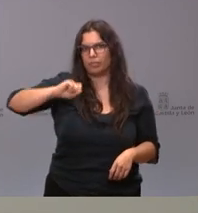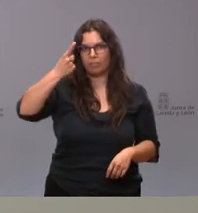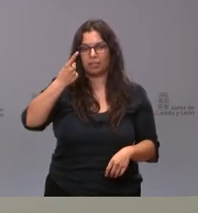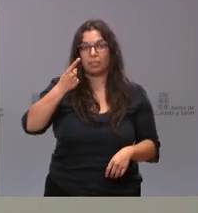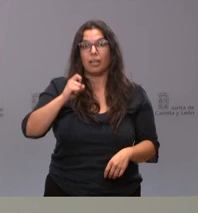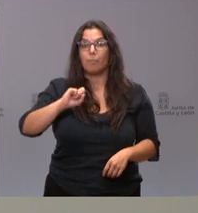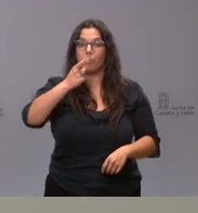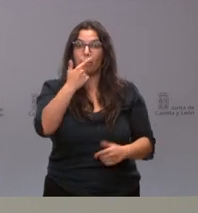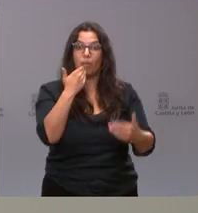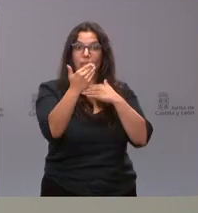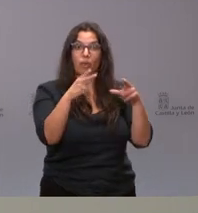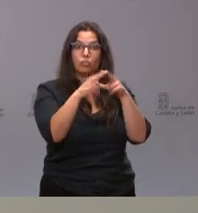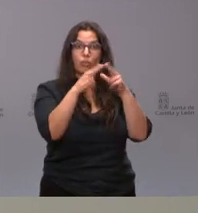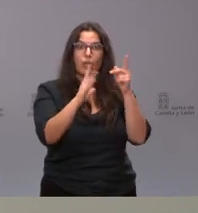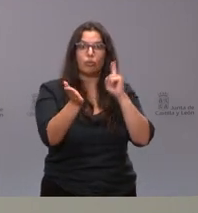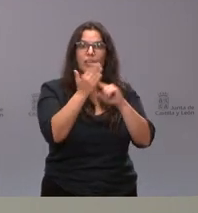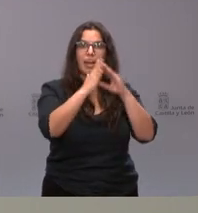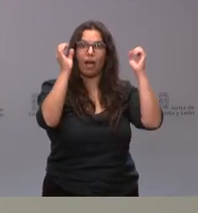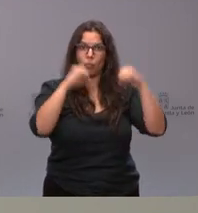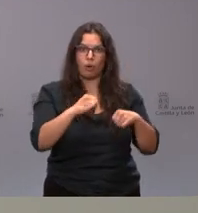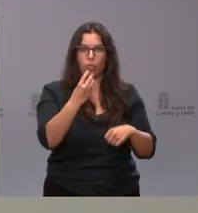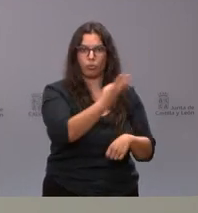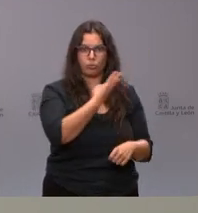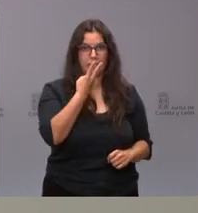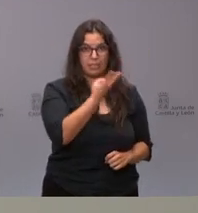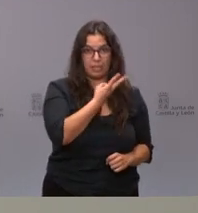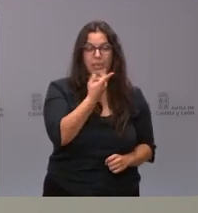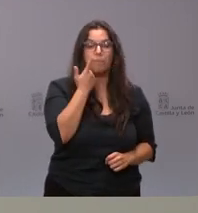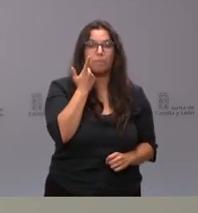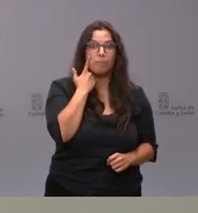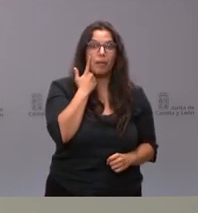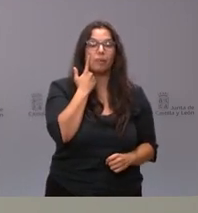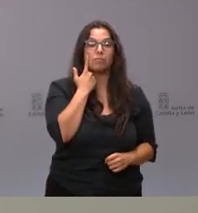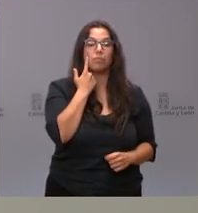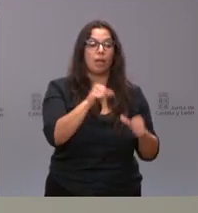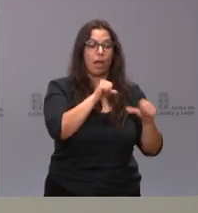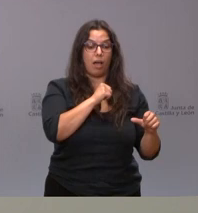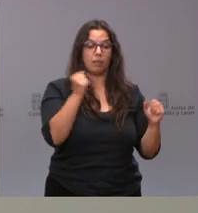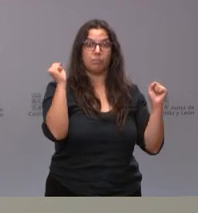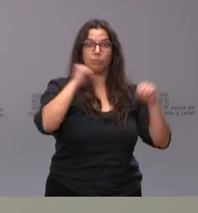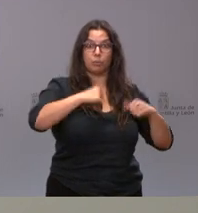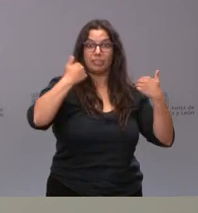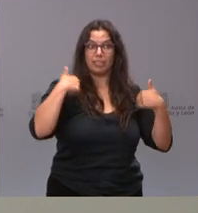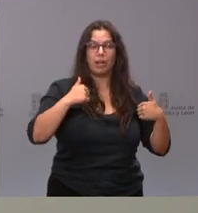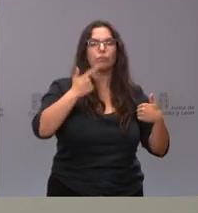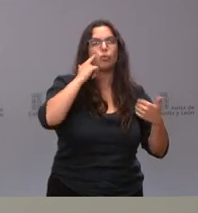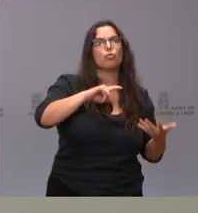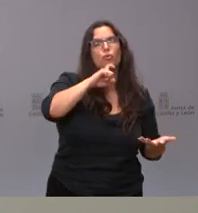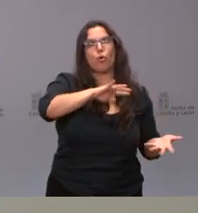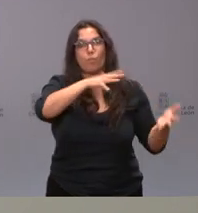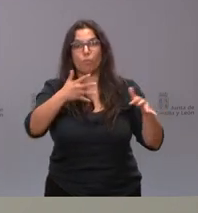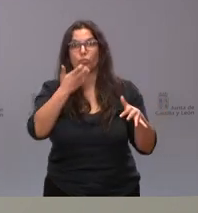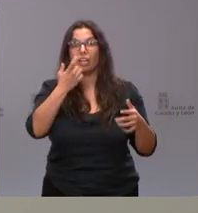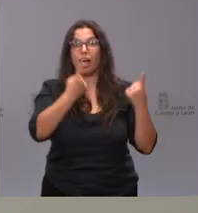del diálogo social es alcanzar acuerdos en torno al diálogo social, ver cómo desarrollamos los que están en vigor. Si se dé la circunstancia de que algunos de los que están en vigor,